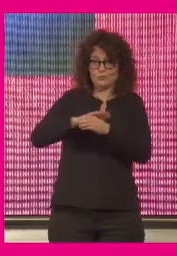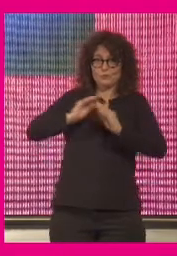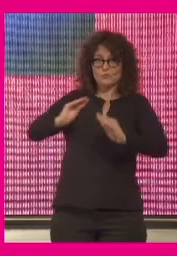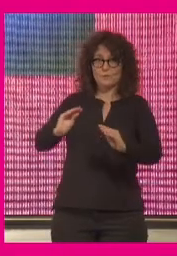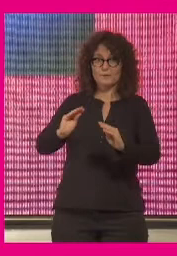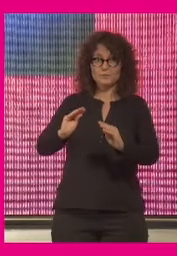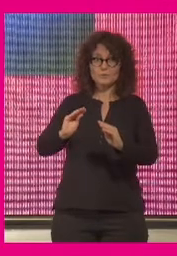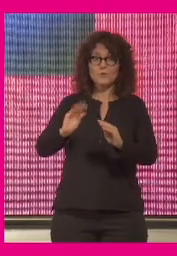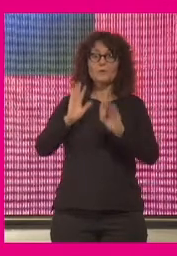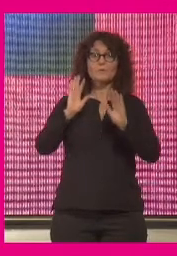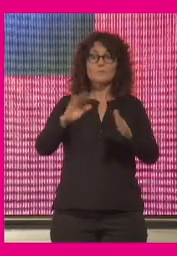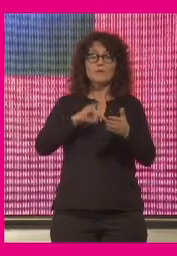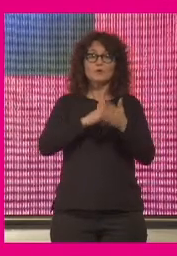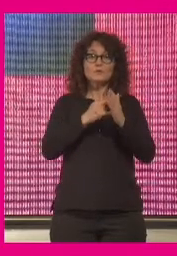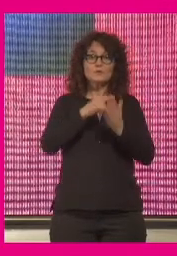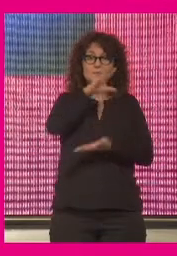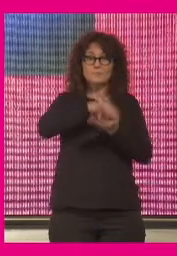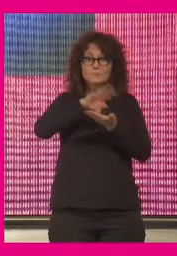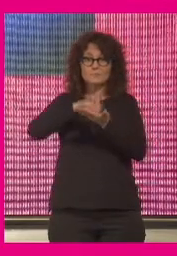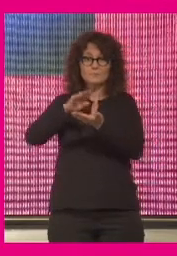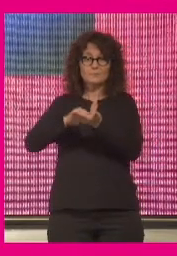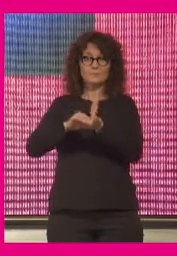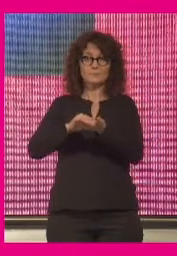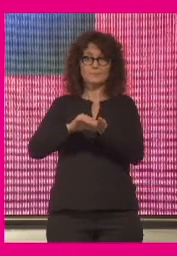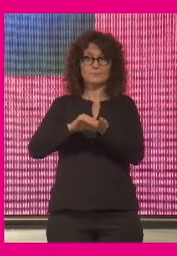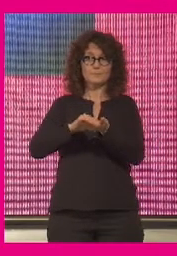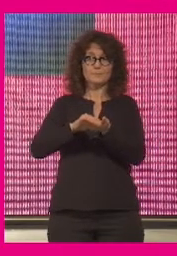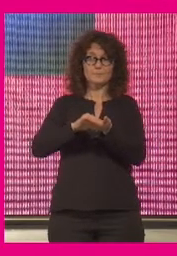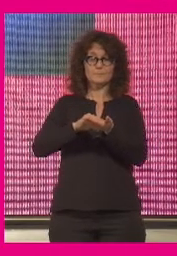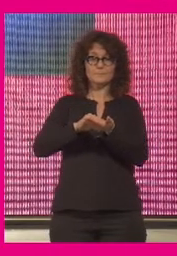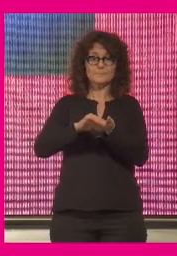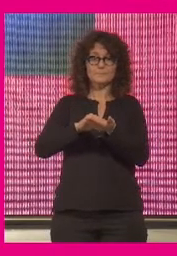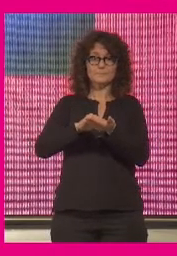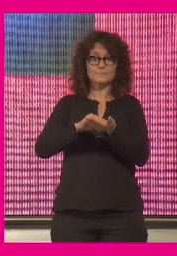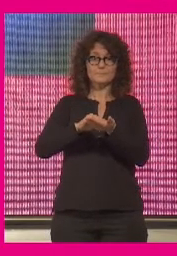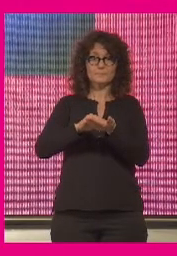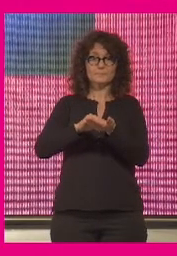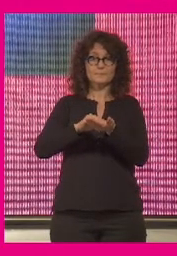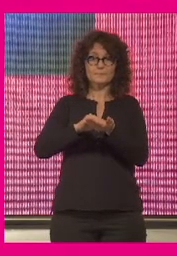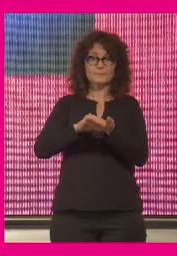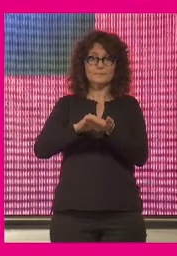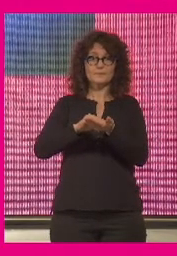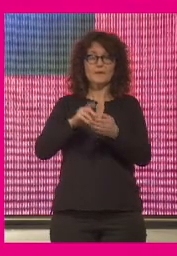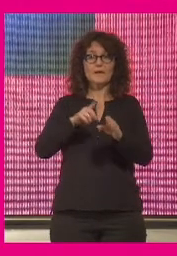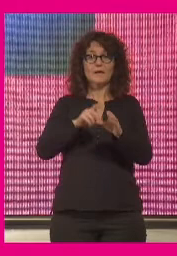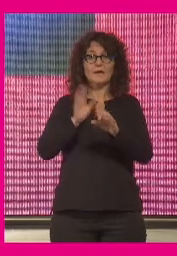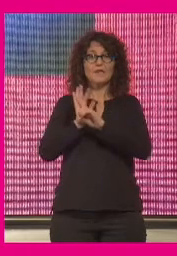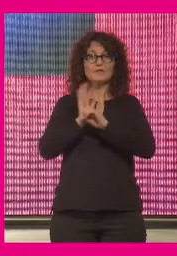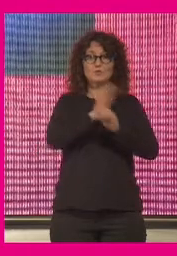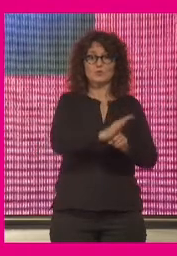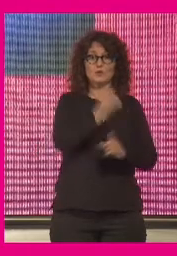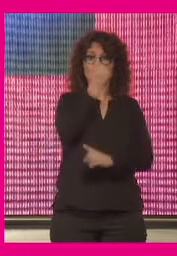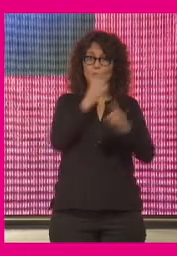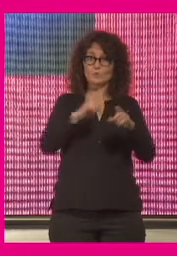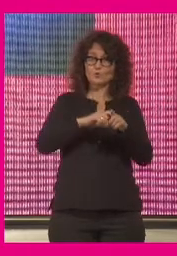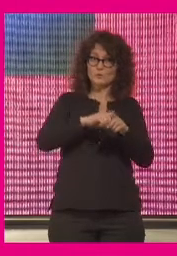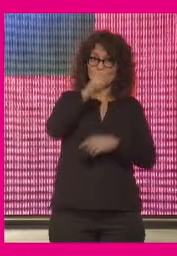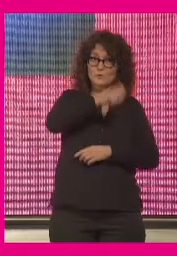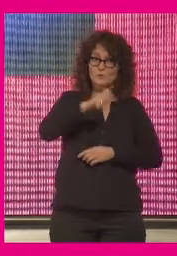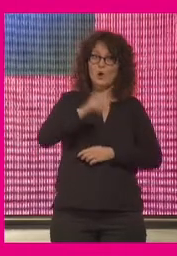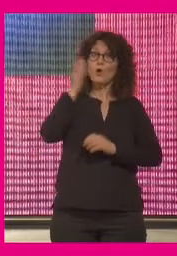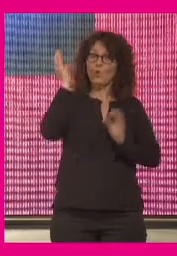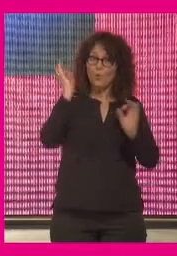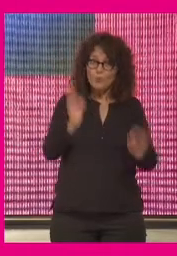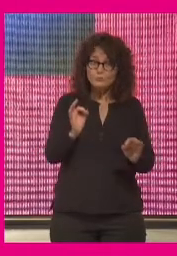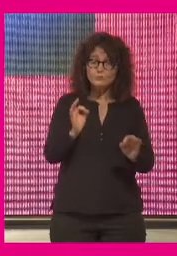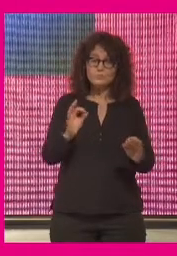los sistemas de datificación tienen aquí un ángulo ciego que excluye a ciertas personas precisamente a los más vulnerables